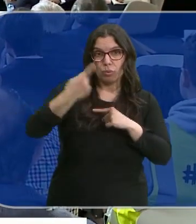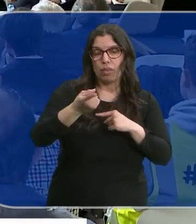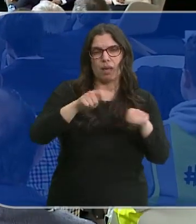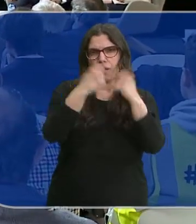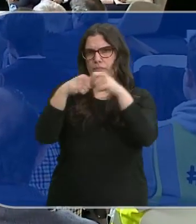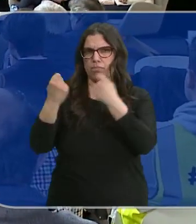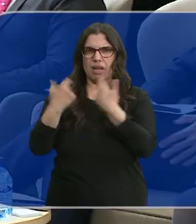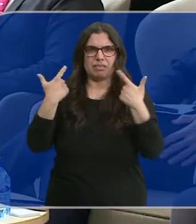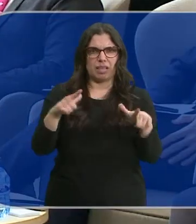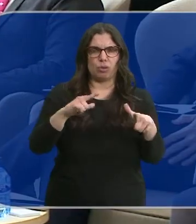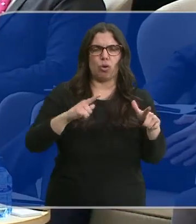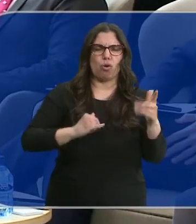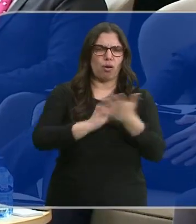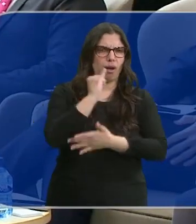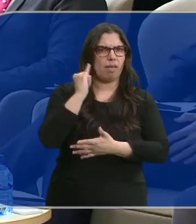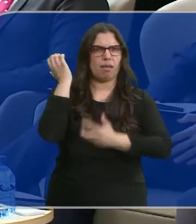primario.